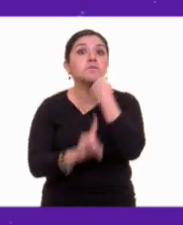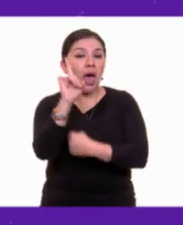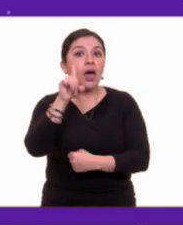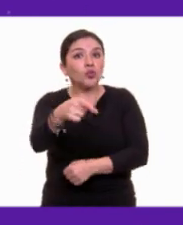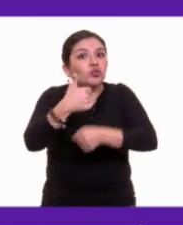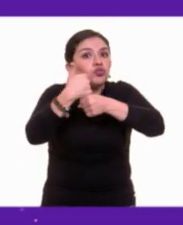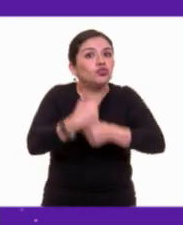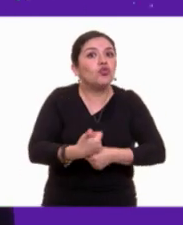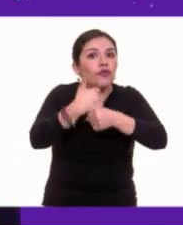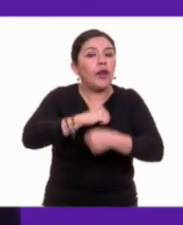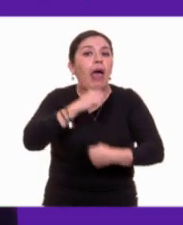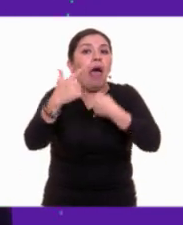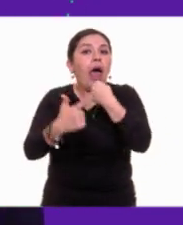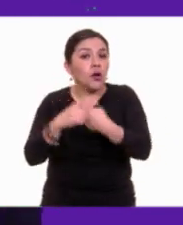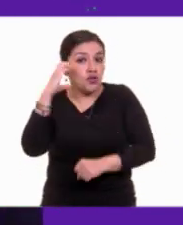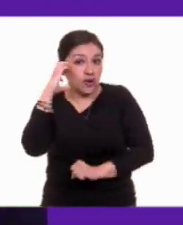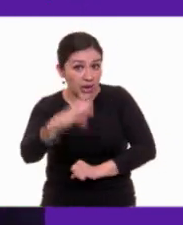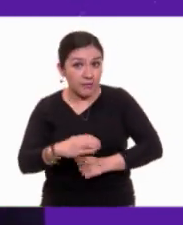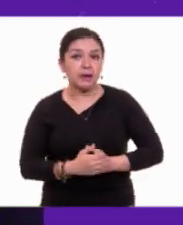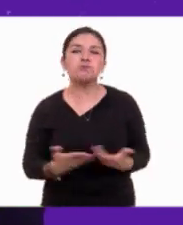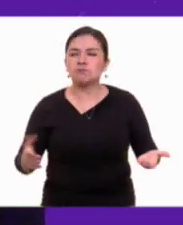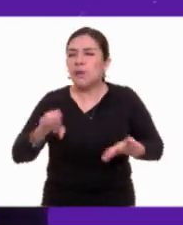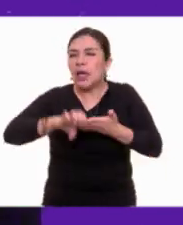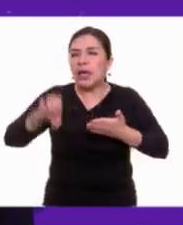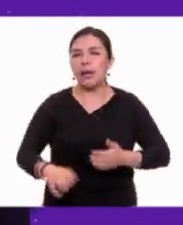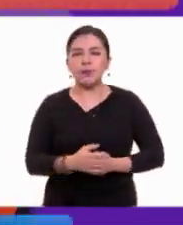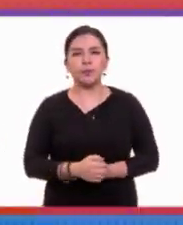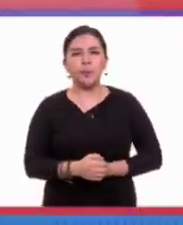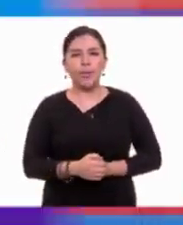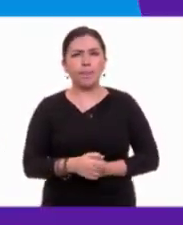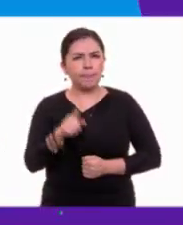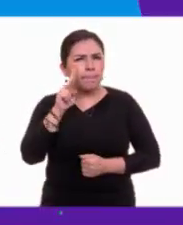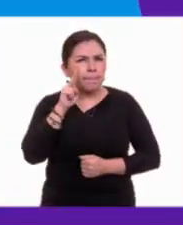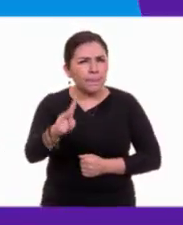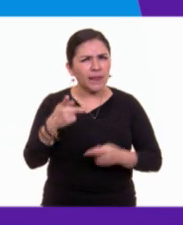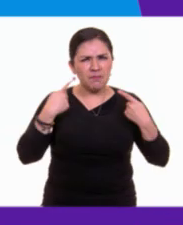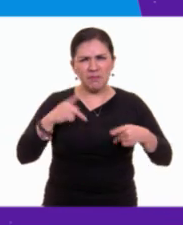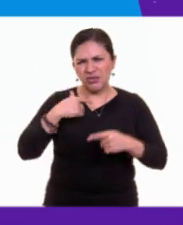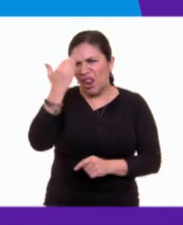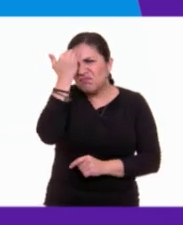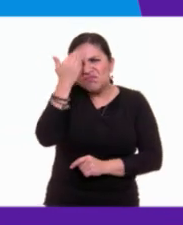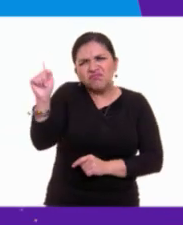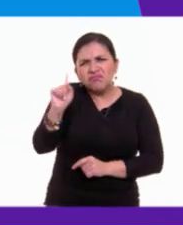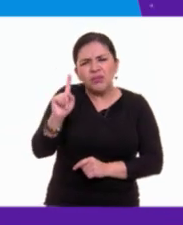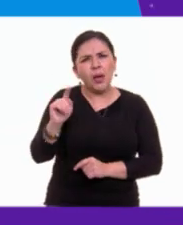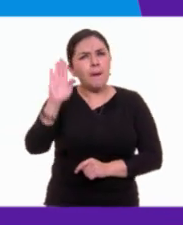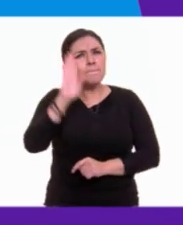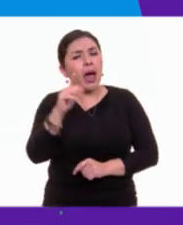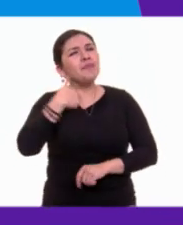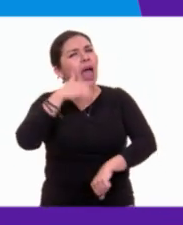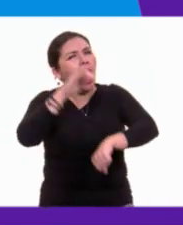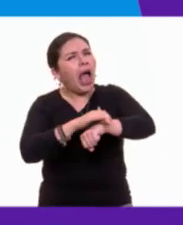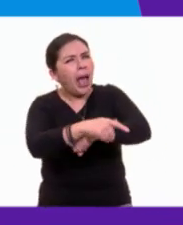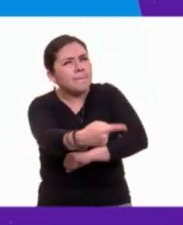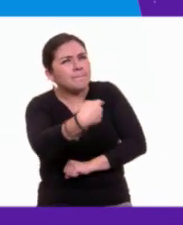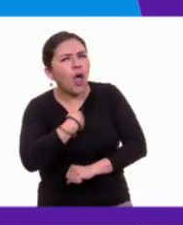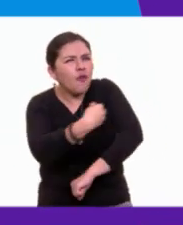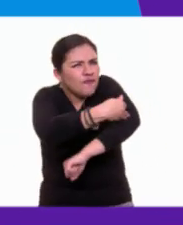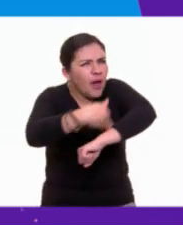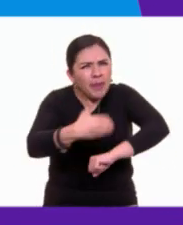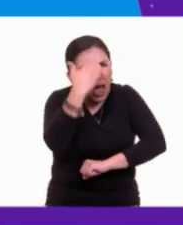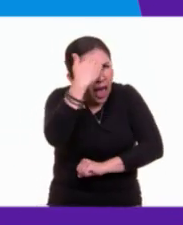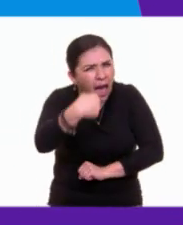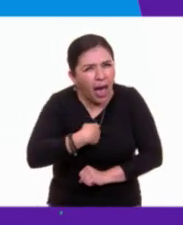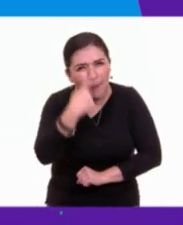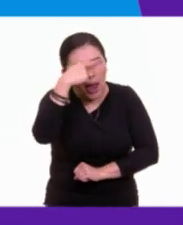víctima de algún ciberdelito. Por ejemplo, si detectas que algún desconocido se hace pasar por un amigo o familiar tuyo